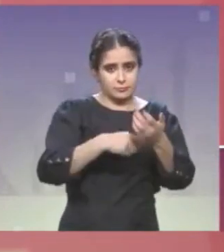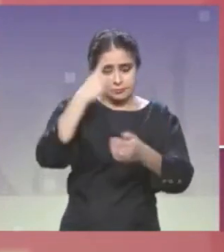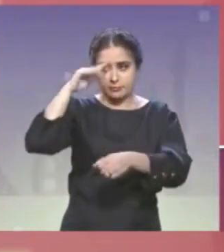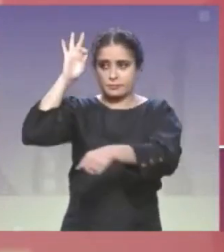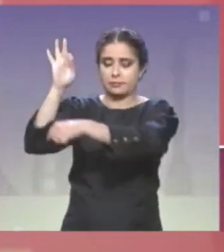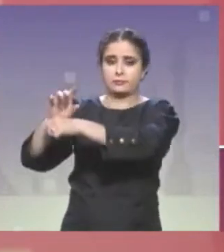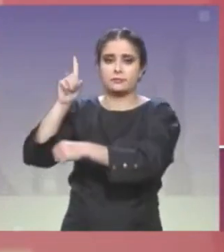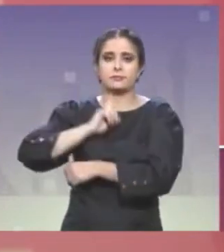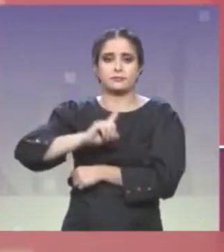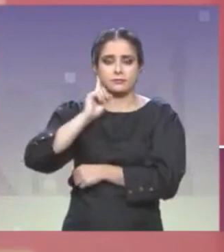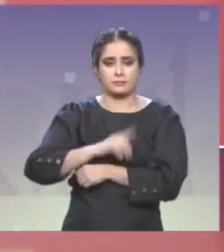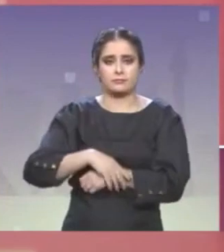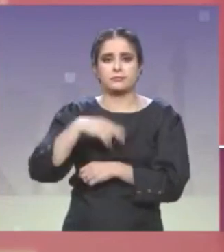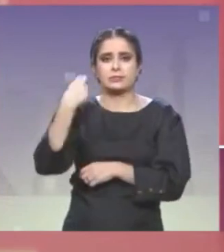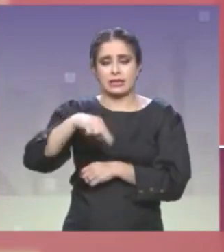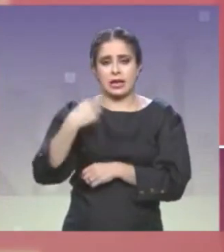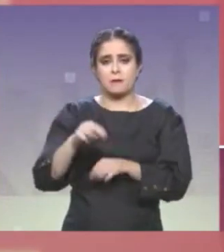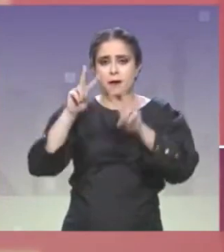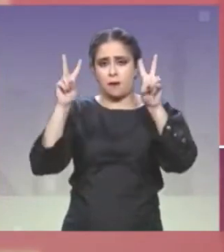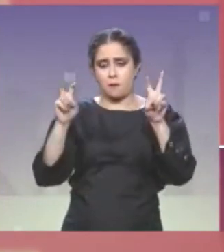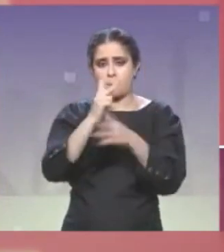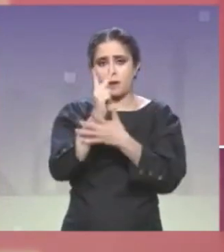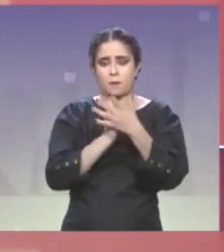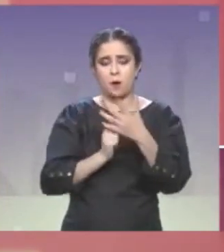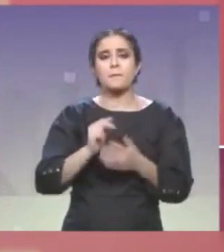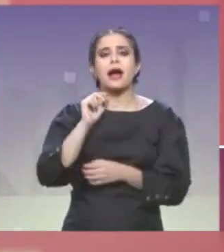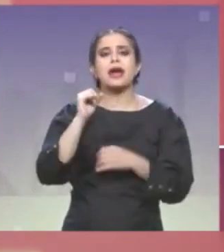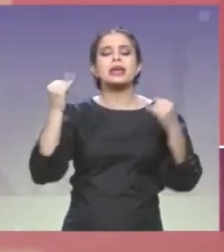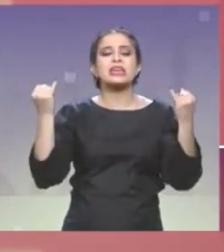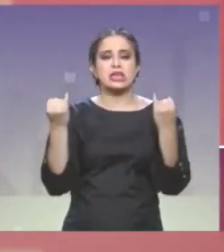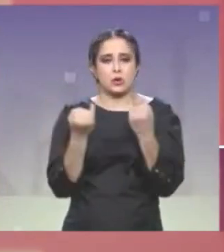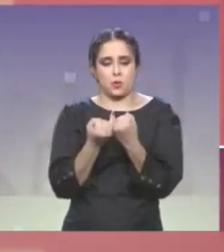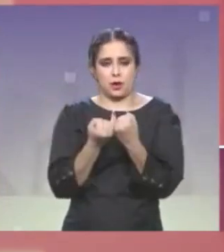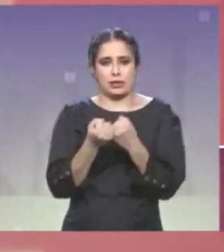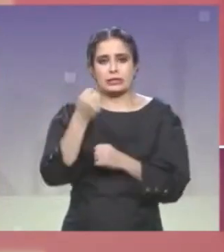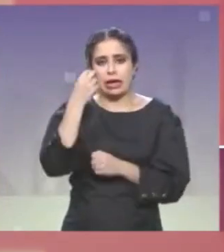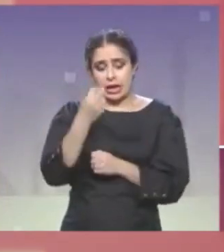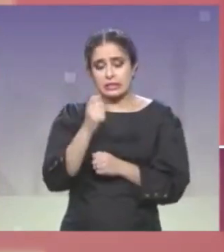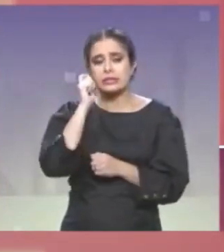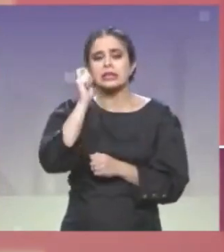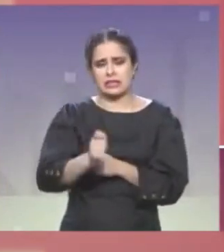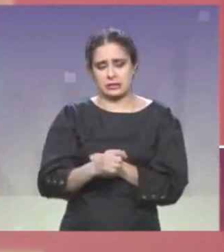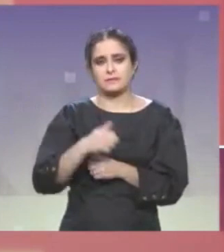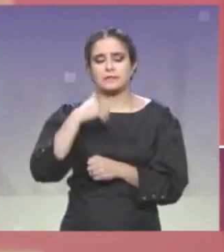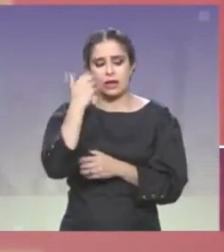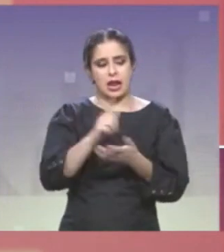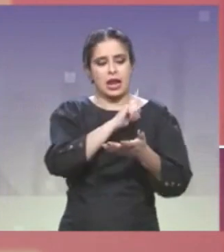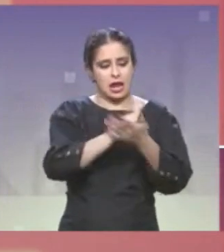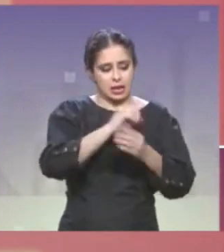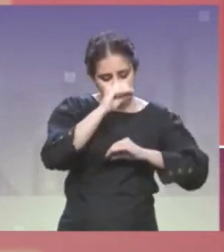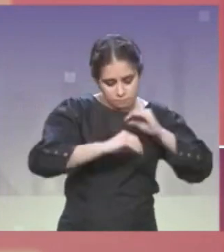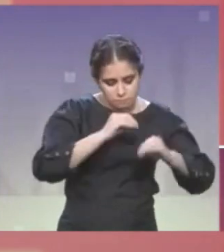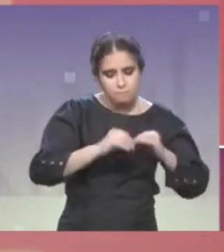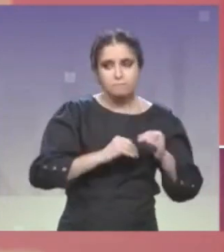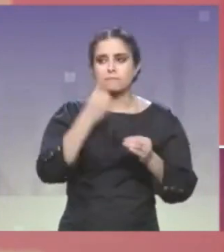completamente transversal. Se llama Iguales. Y cada una de las políticas públicas tienen este enfoque, con políticas muy específicas. Por